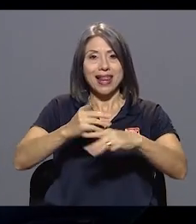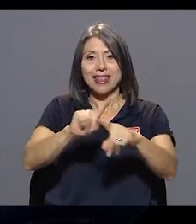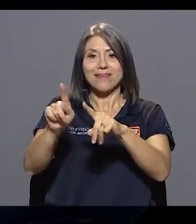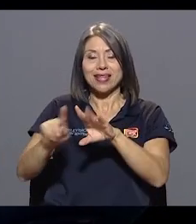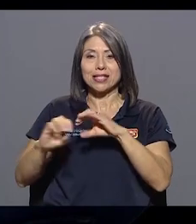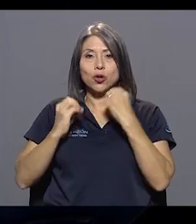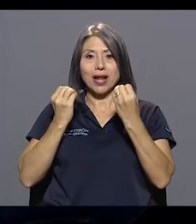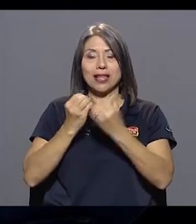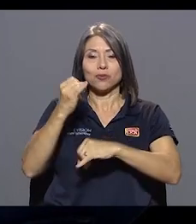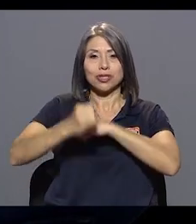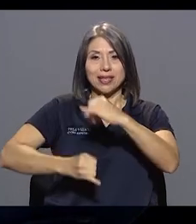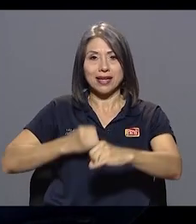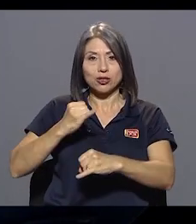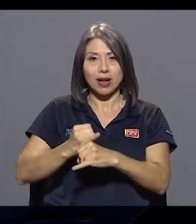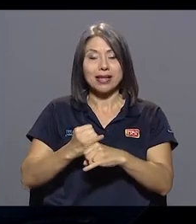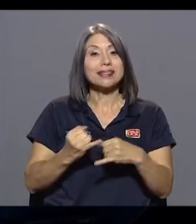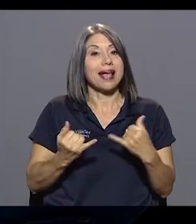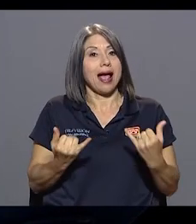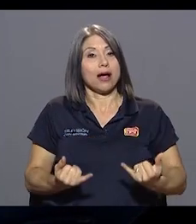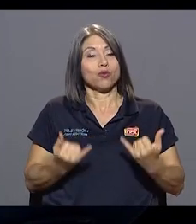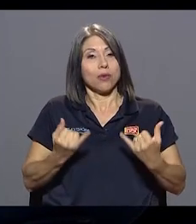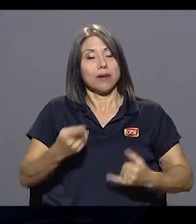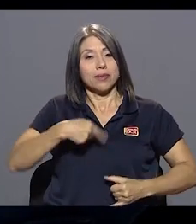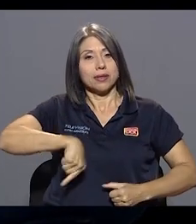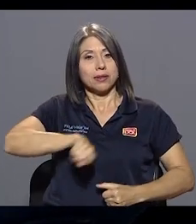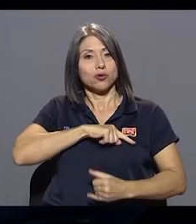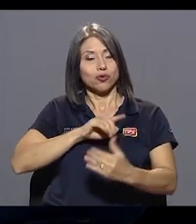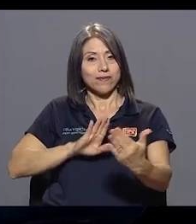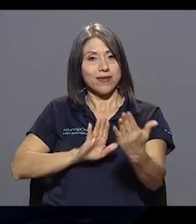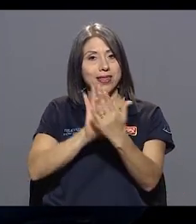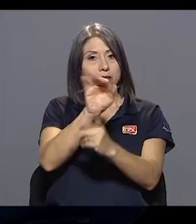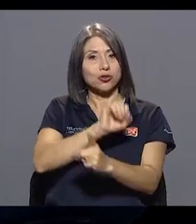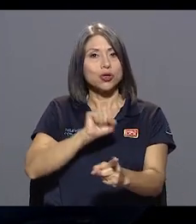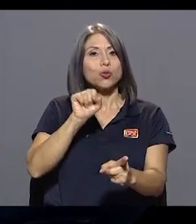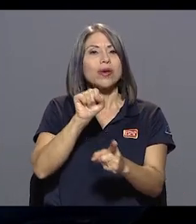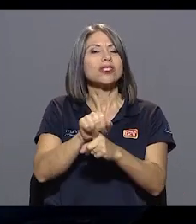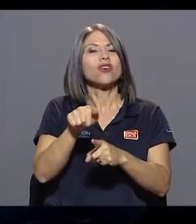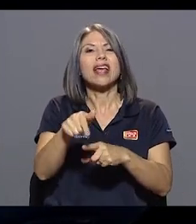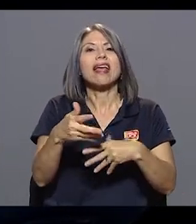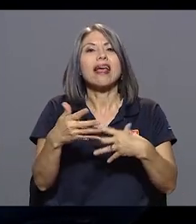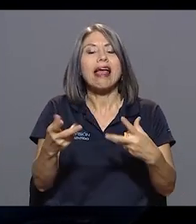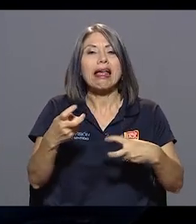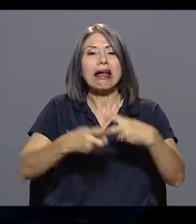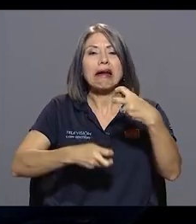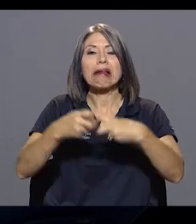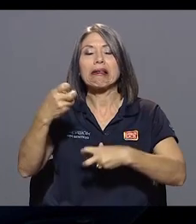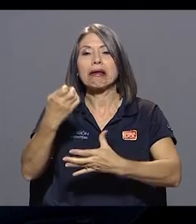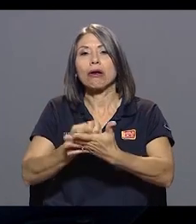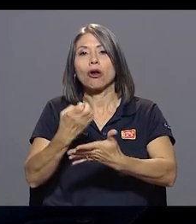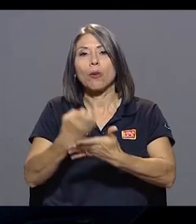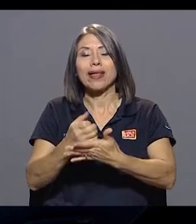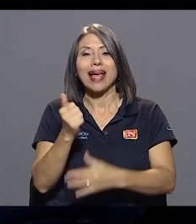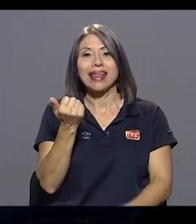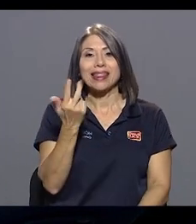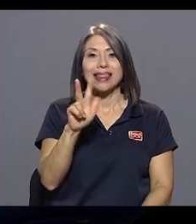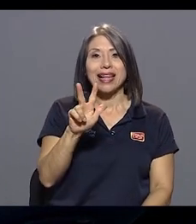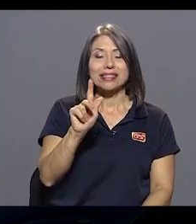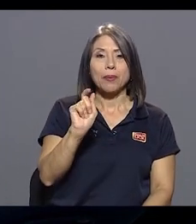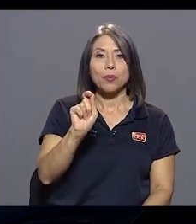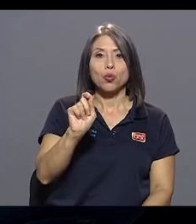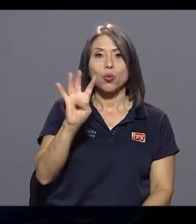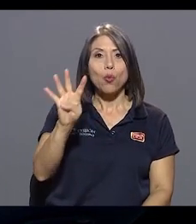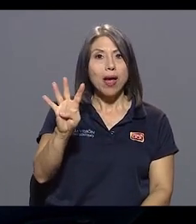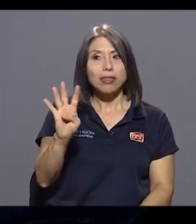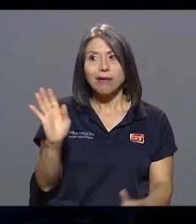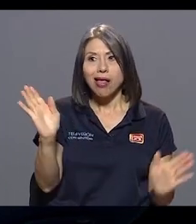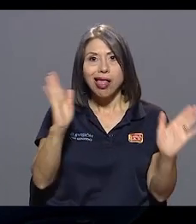que prácticamente estamos en una crisis económica. Es decir, estamos con un 13.4% desempleo.